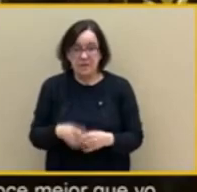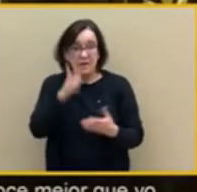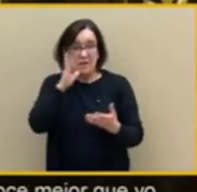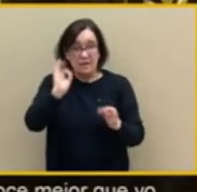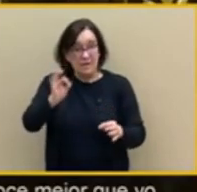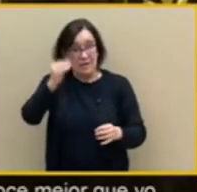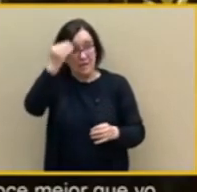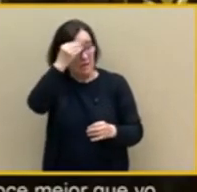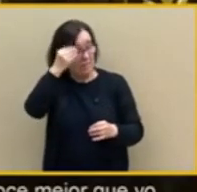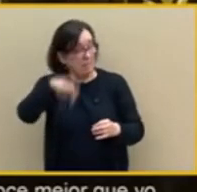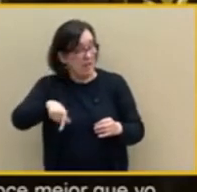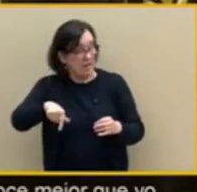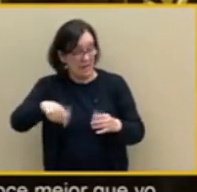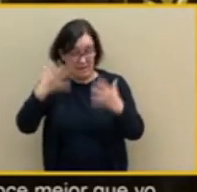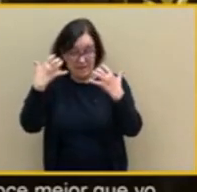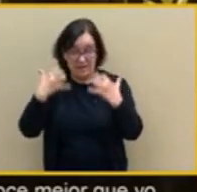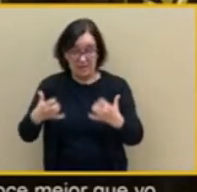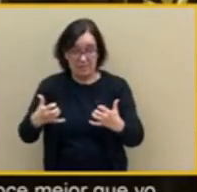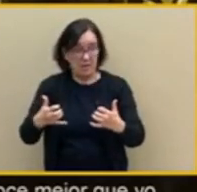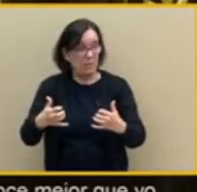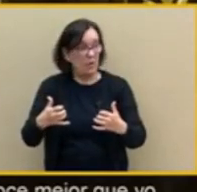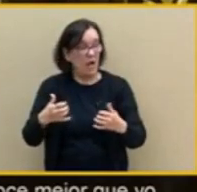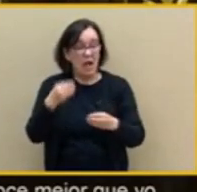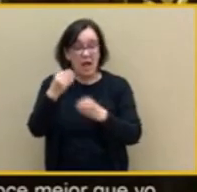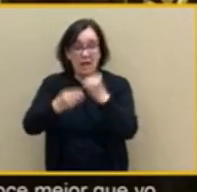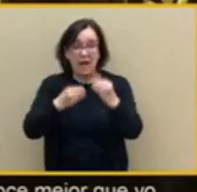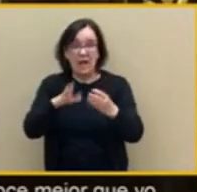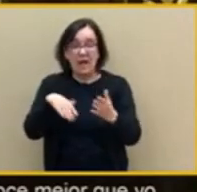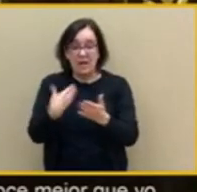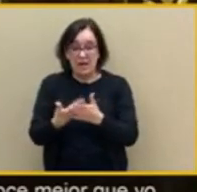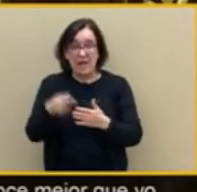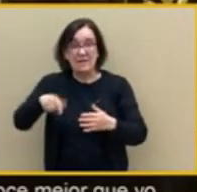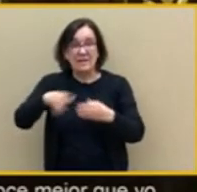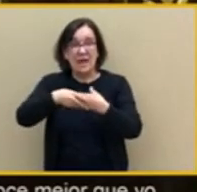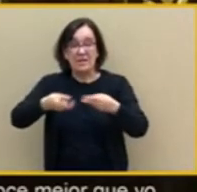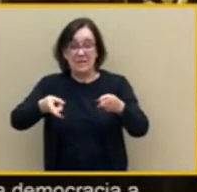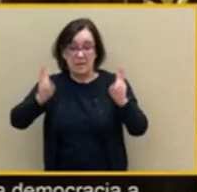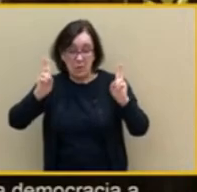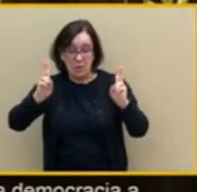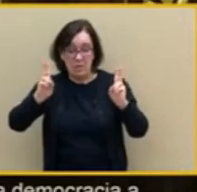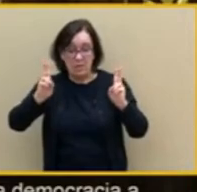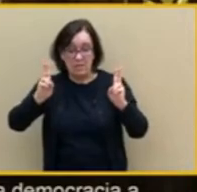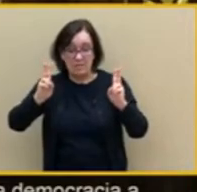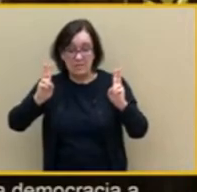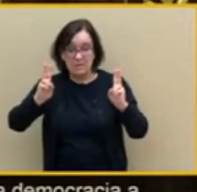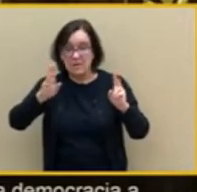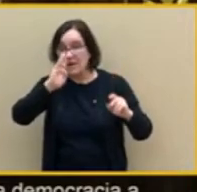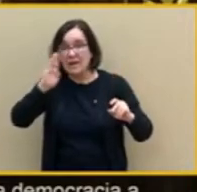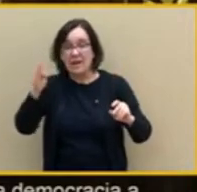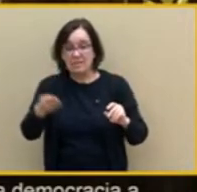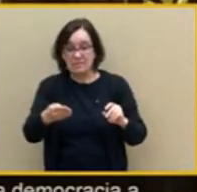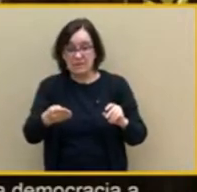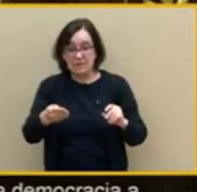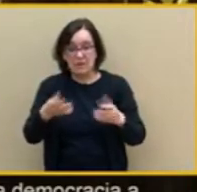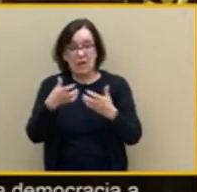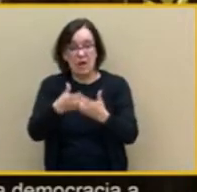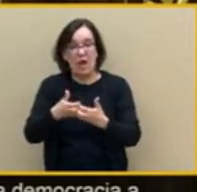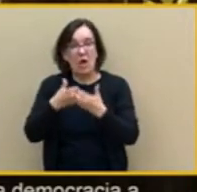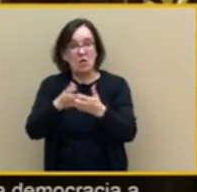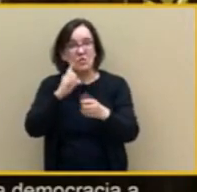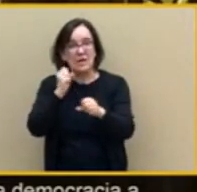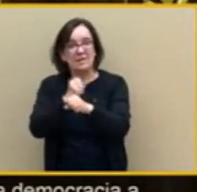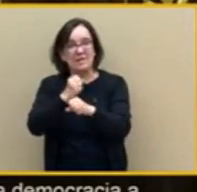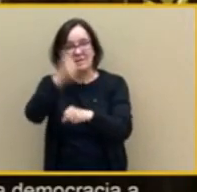esta democracia a través de la lucha de los trabajadores y trabajadoras de este país, del movimiento